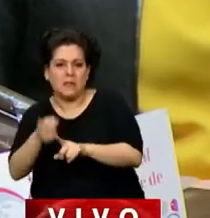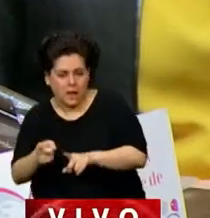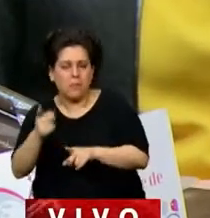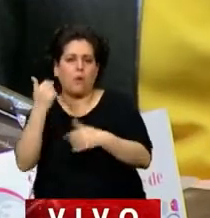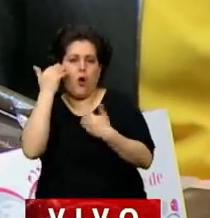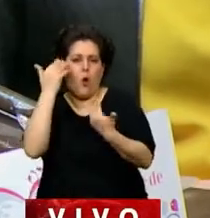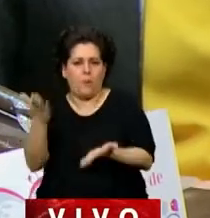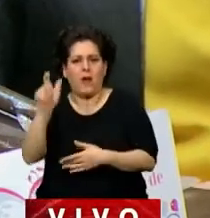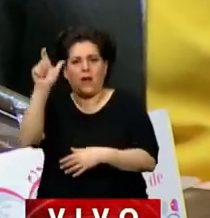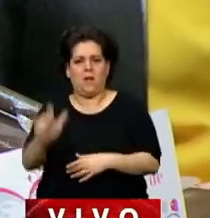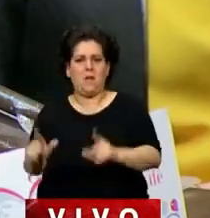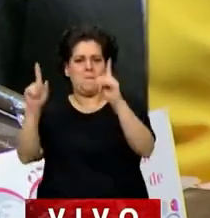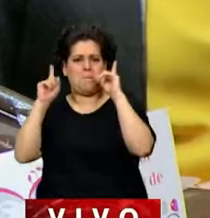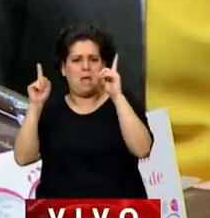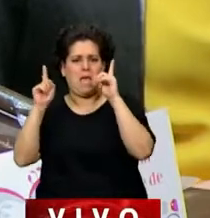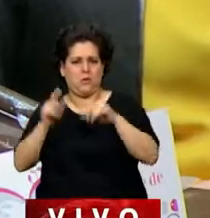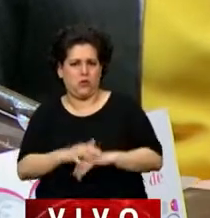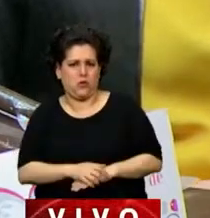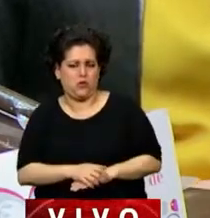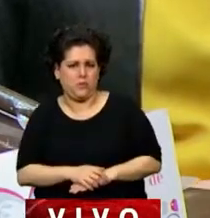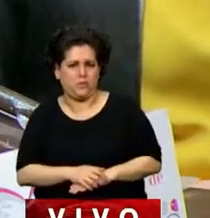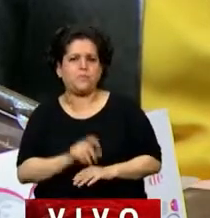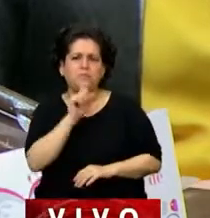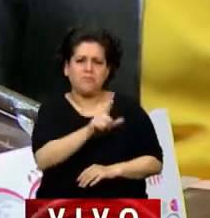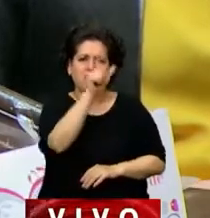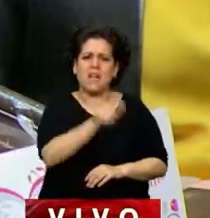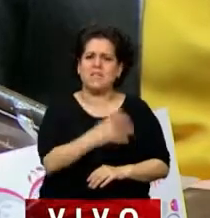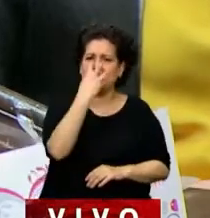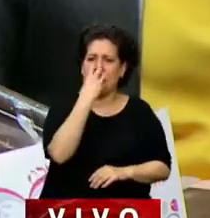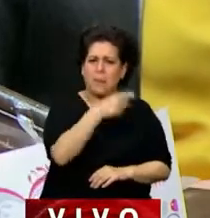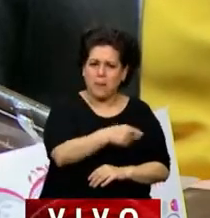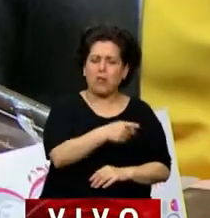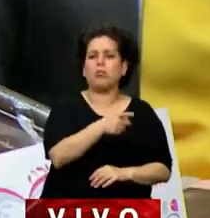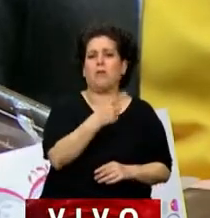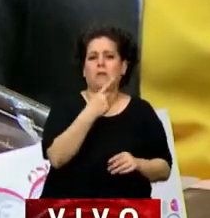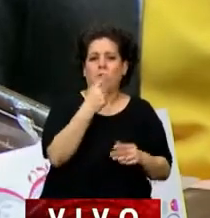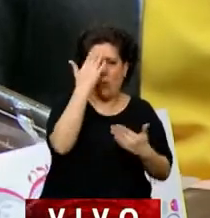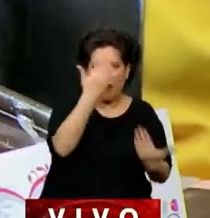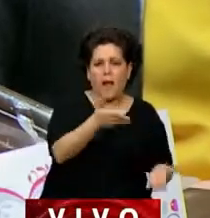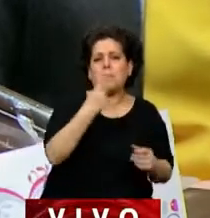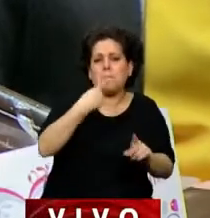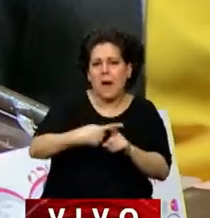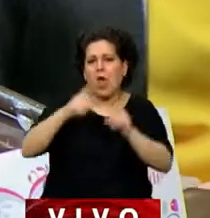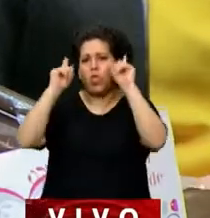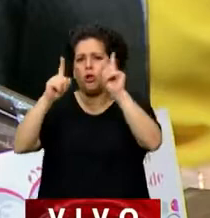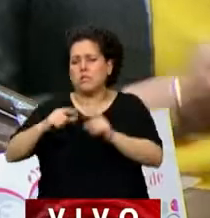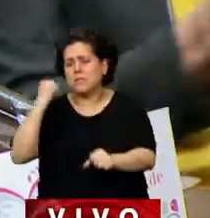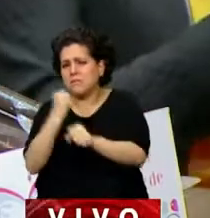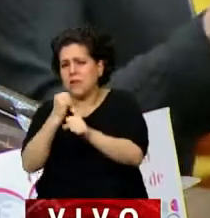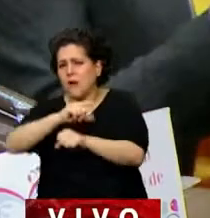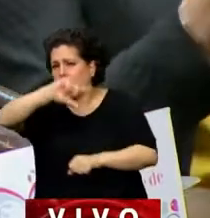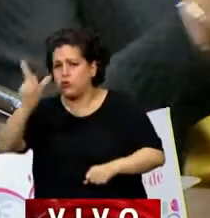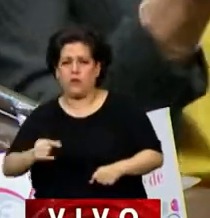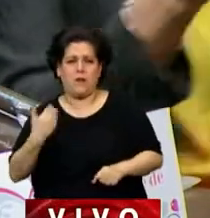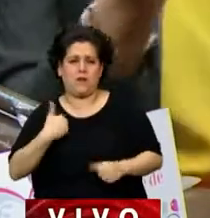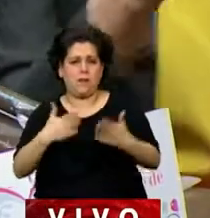que sea el día en que recordemos la obra que hacen diariamente miles de docentes en toda la Argentina.